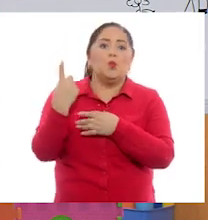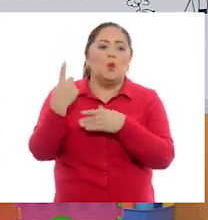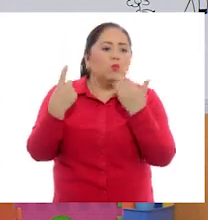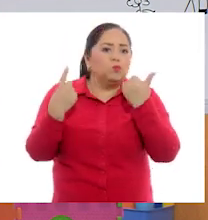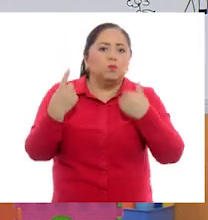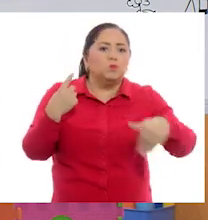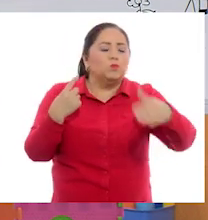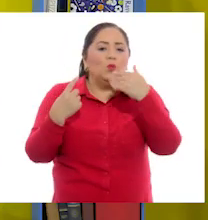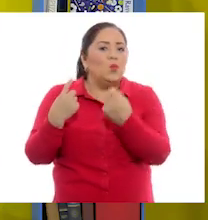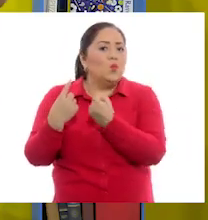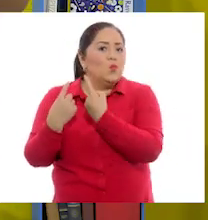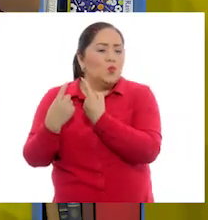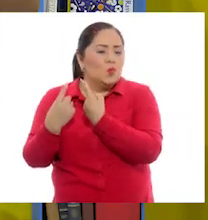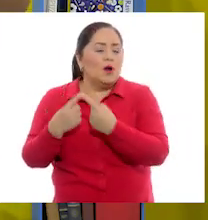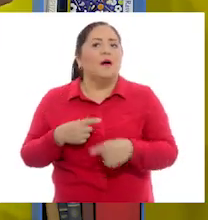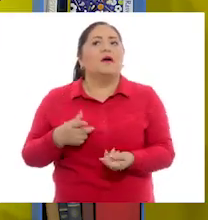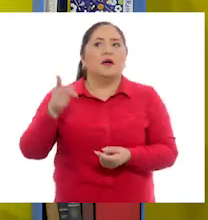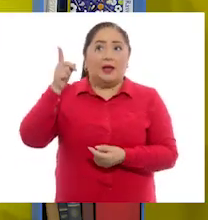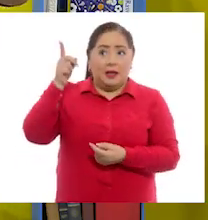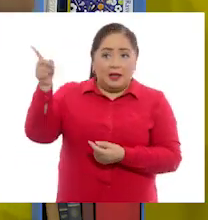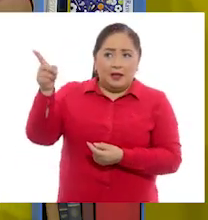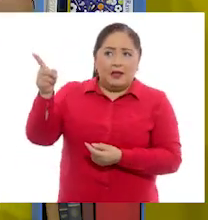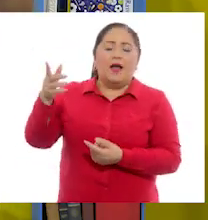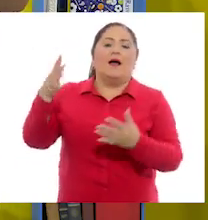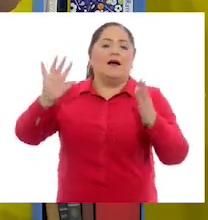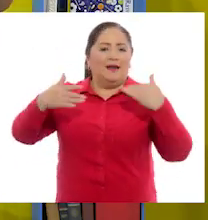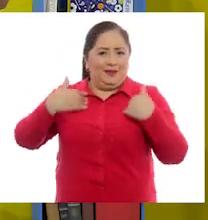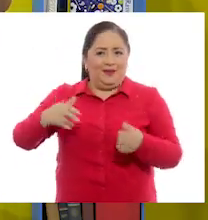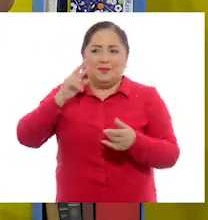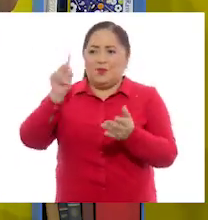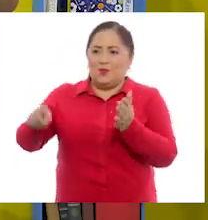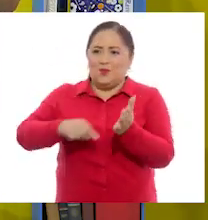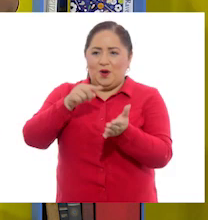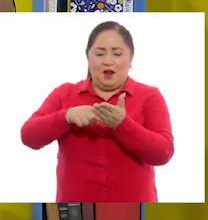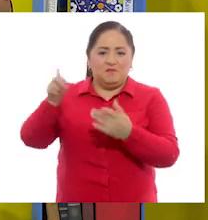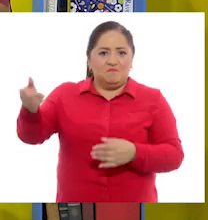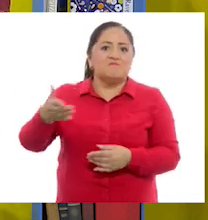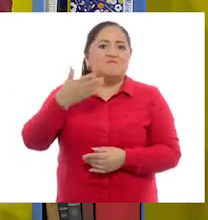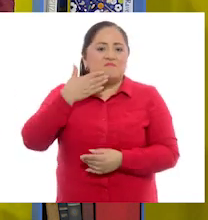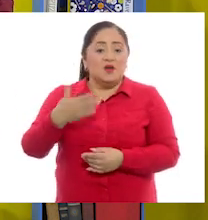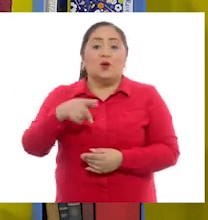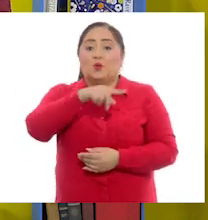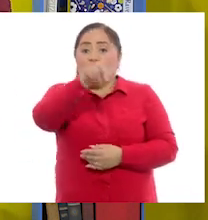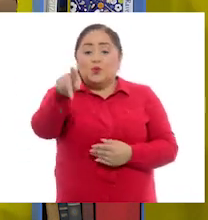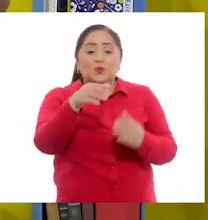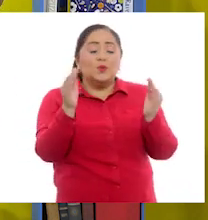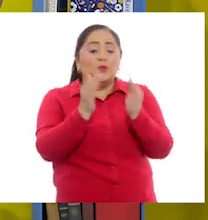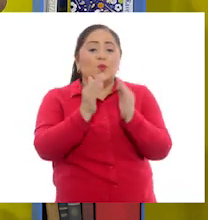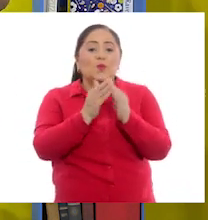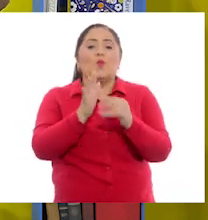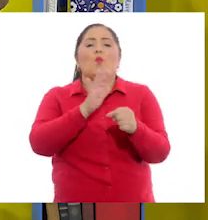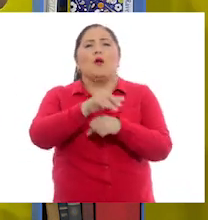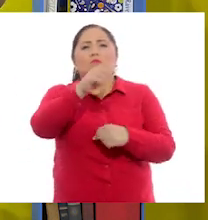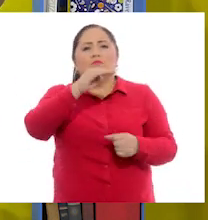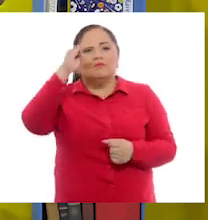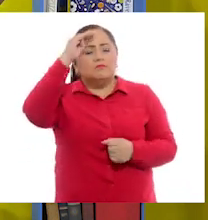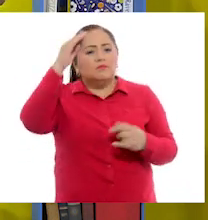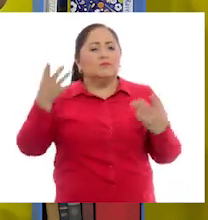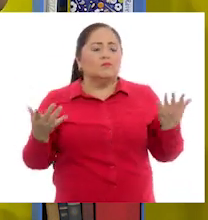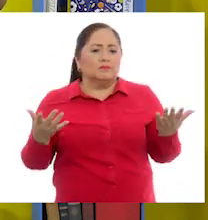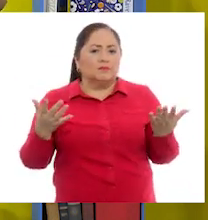Muy bien, Pili. Pili nos acaba de compartir un lugar de referencia. ¿Ustedes en casa cuál pensaron?